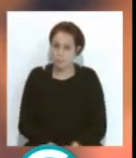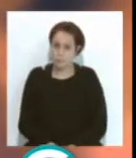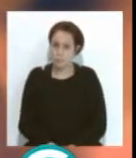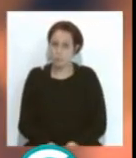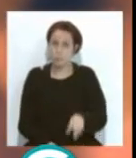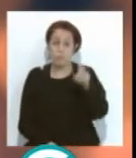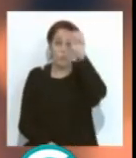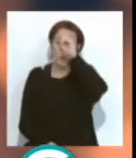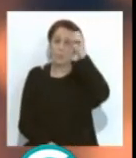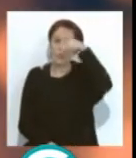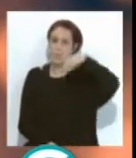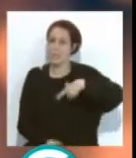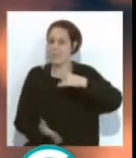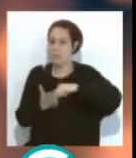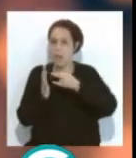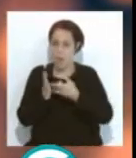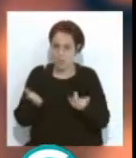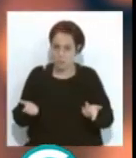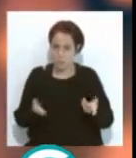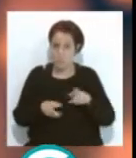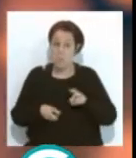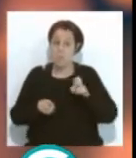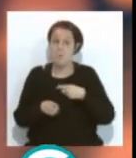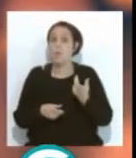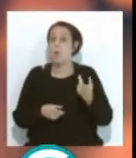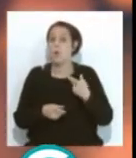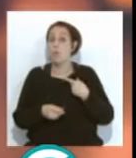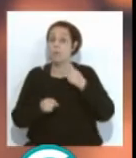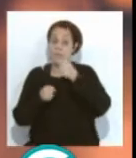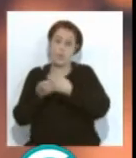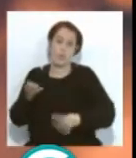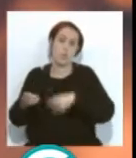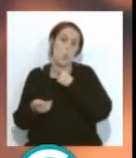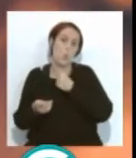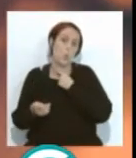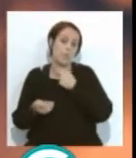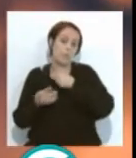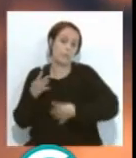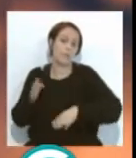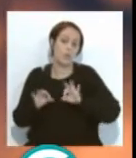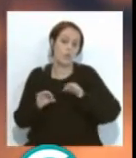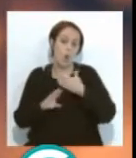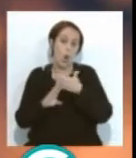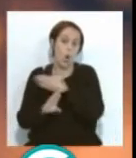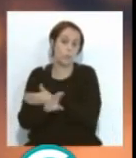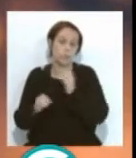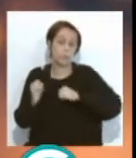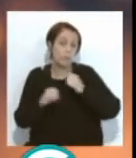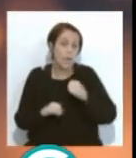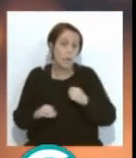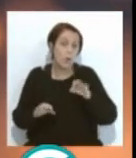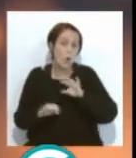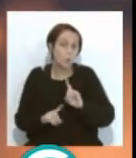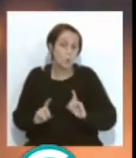¿Qué os parece este sistema? En principio, si las clasificatorias os gusta como clasificatorias o preliminar, o